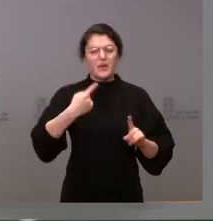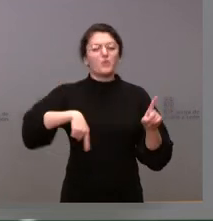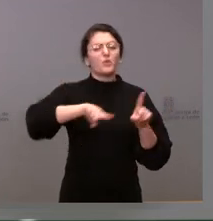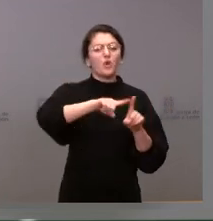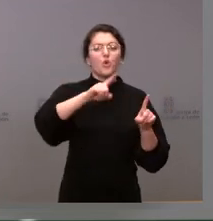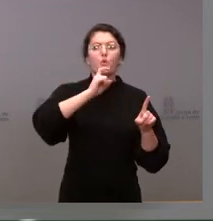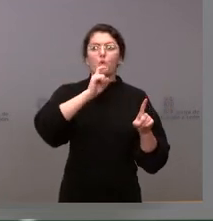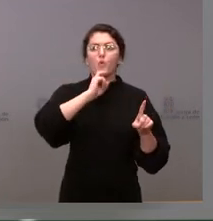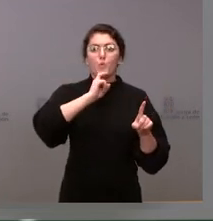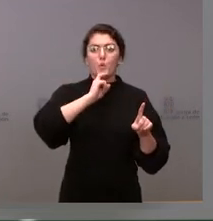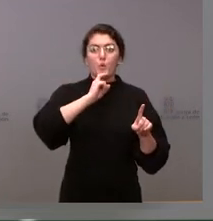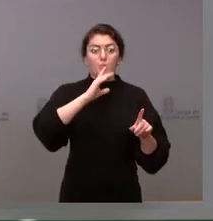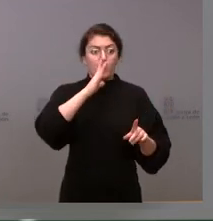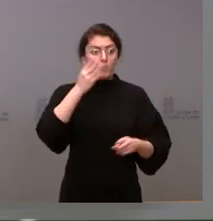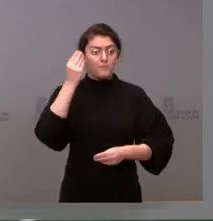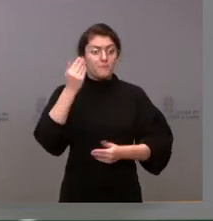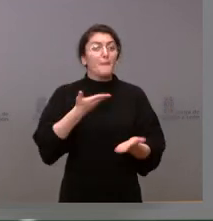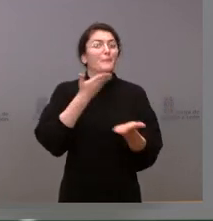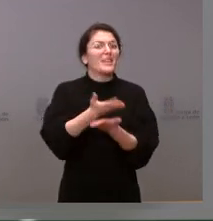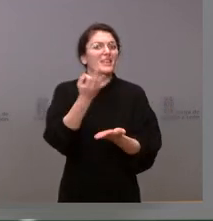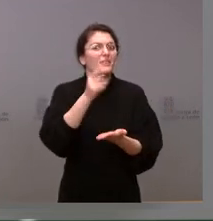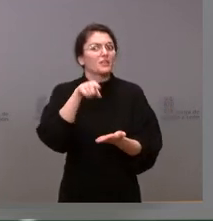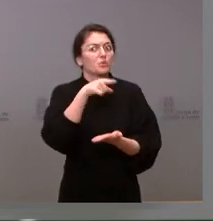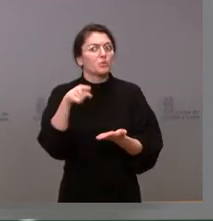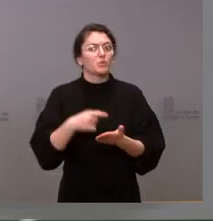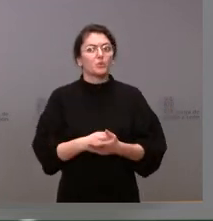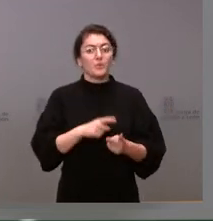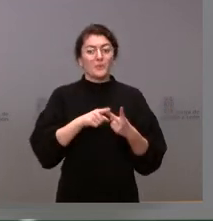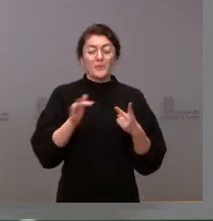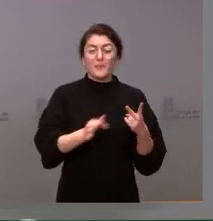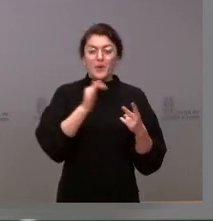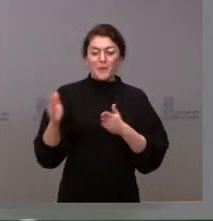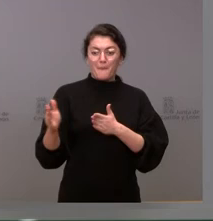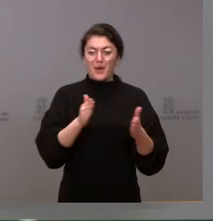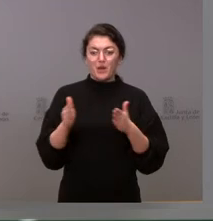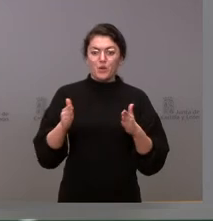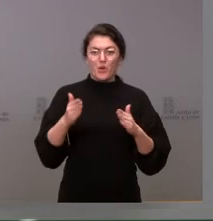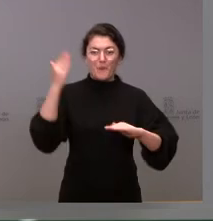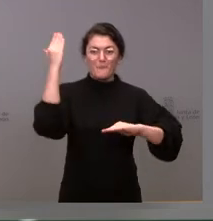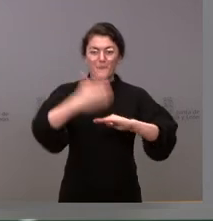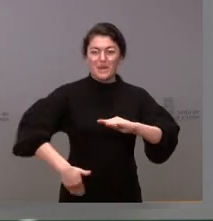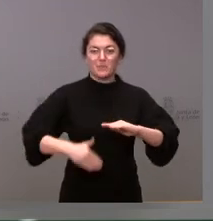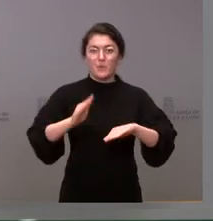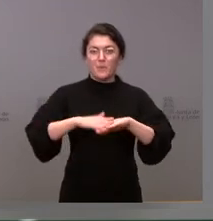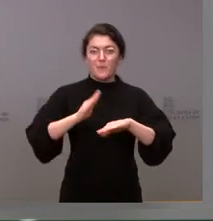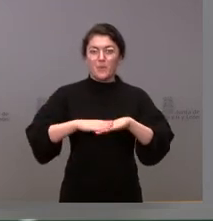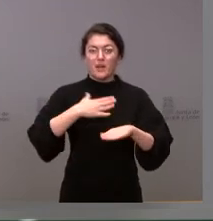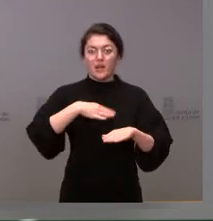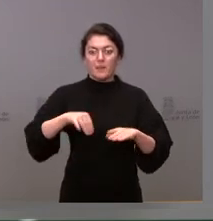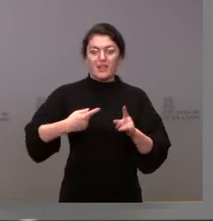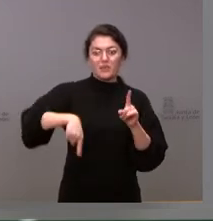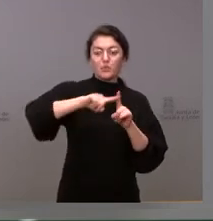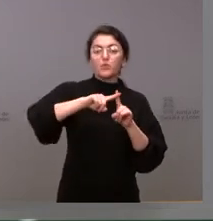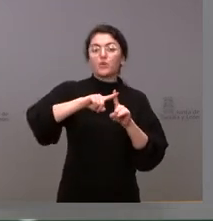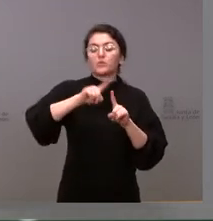ciudadanos no tienen que recurrirlo y luego si hay un periodo máximo para proceder a esas devoluciones o no hay un periodo fijado y luego